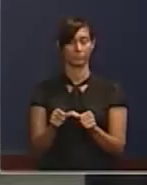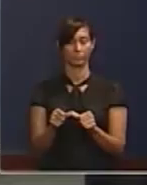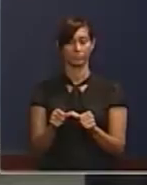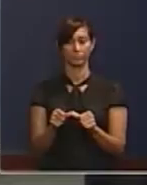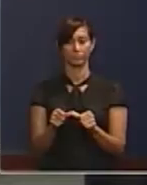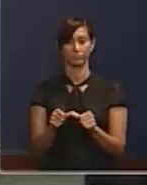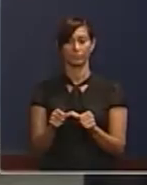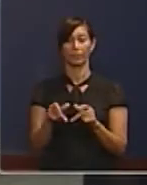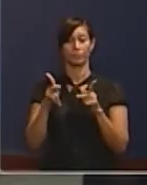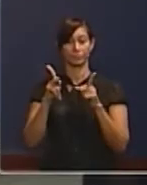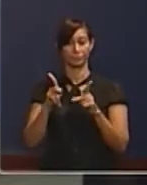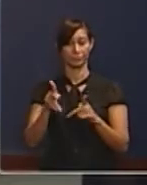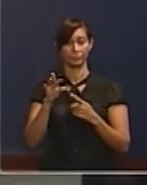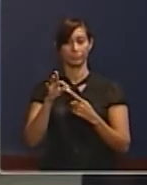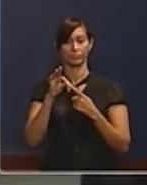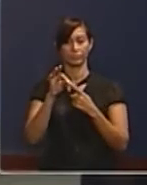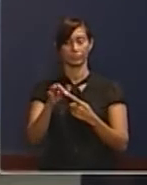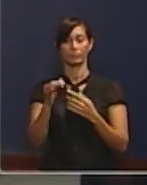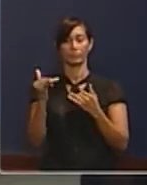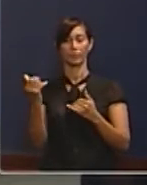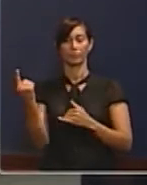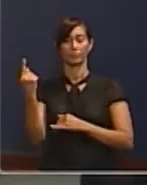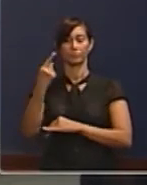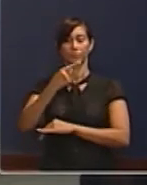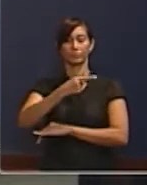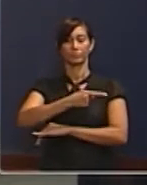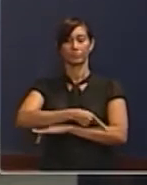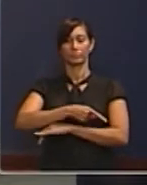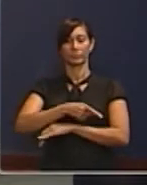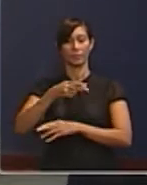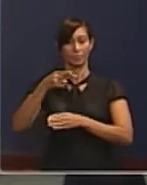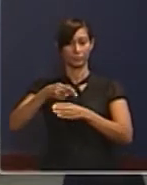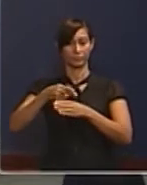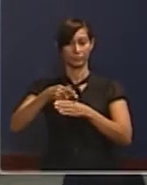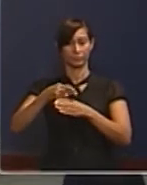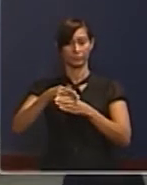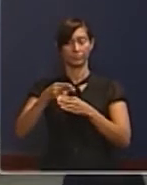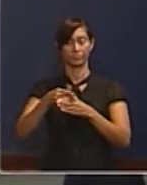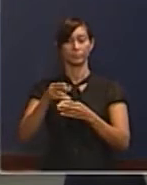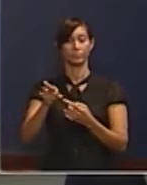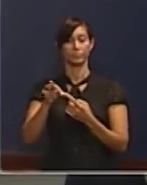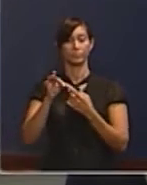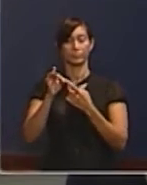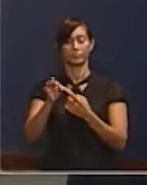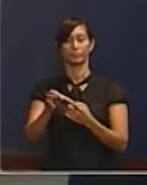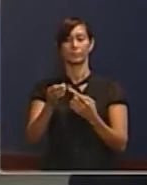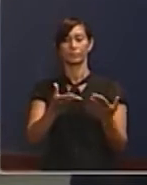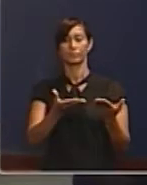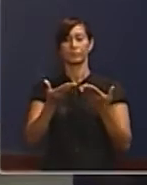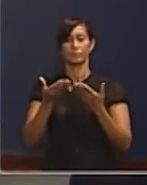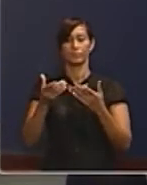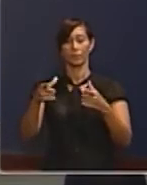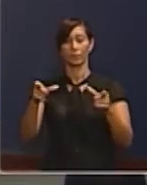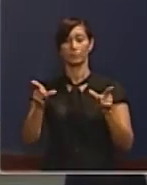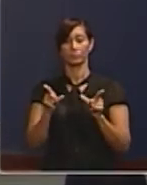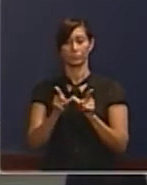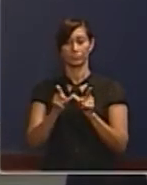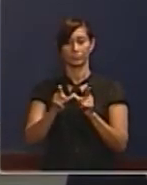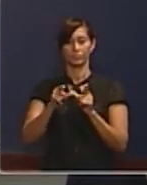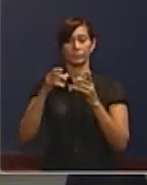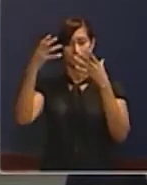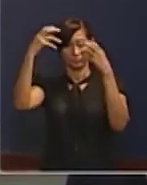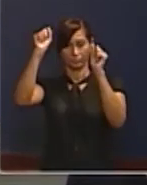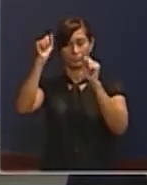Las personalidades que en el día de hoy, esta tarde de manera específica, ha recibido en su despacho el presidente